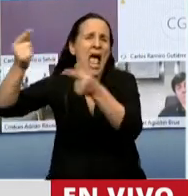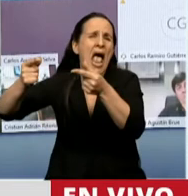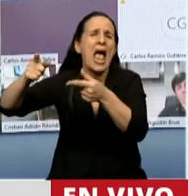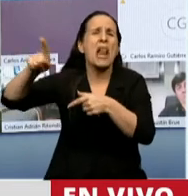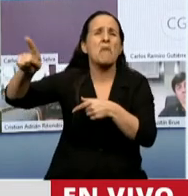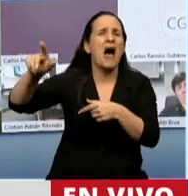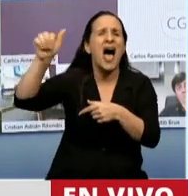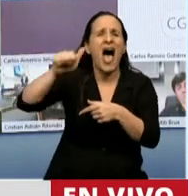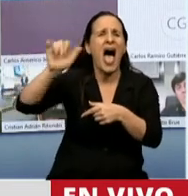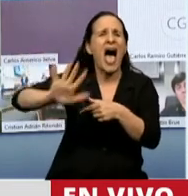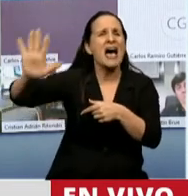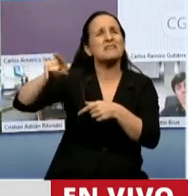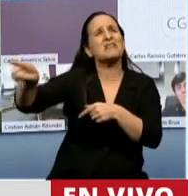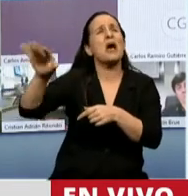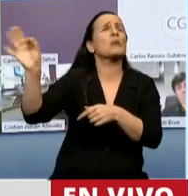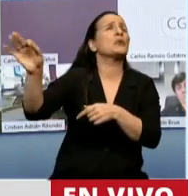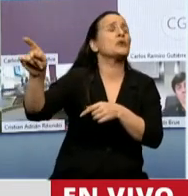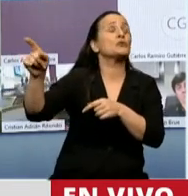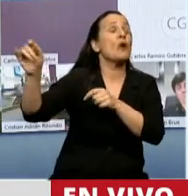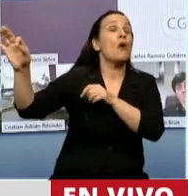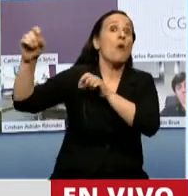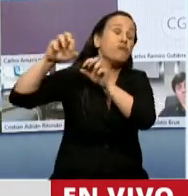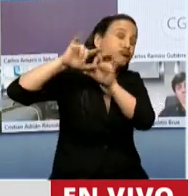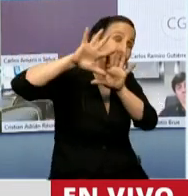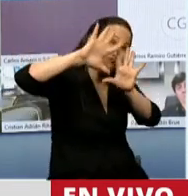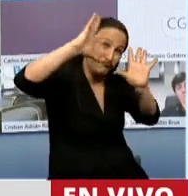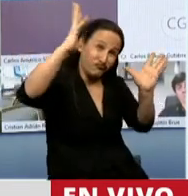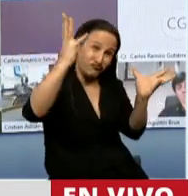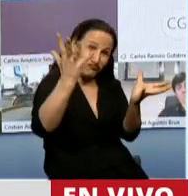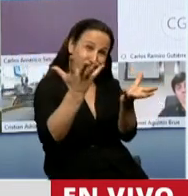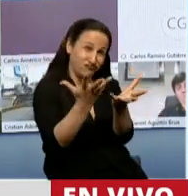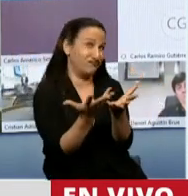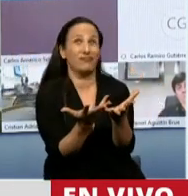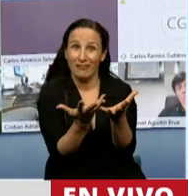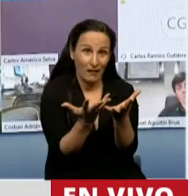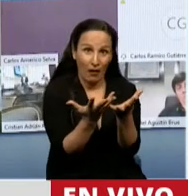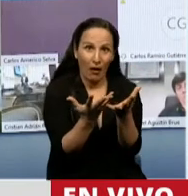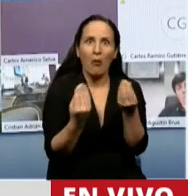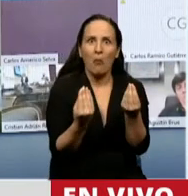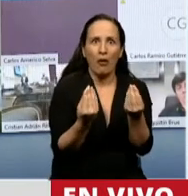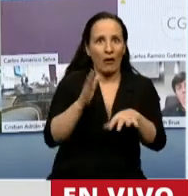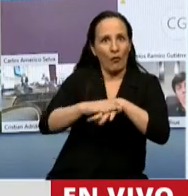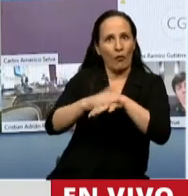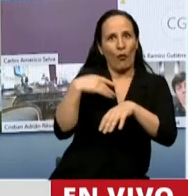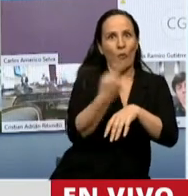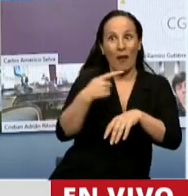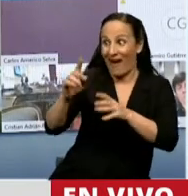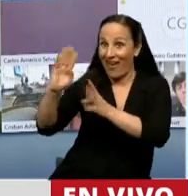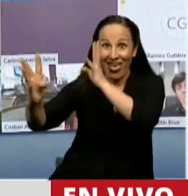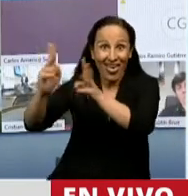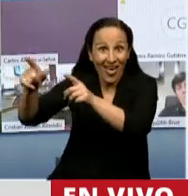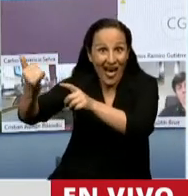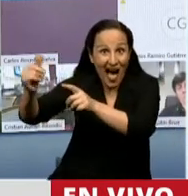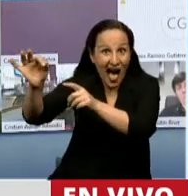sudeste asiático, llegó a la humanidad y tomó contacto con la humanidad después de que nosotros depredamos ese bosque